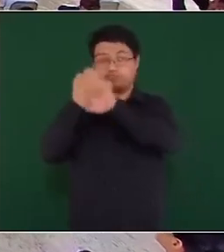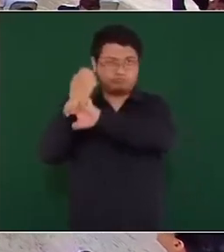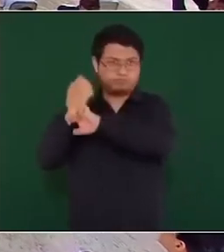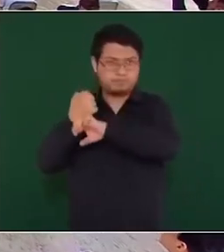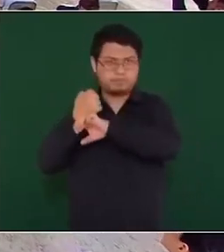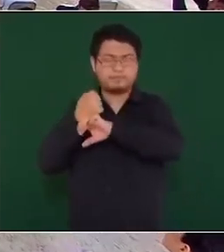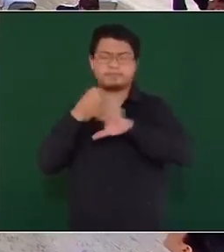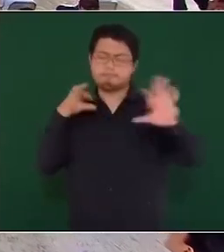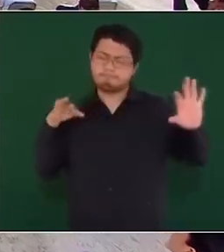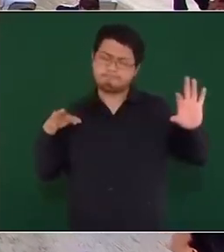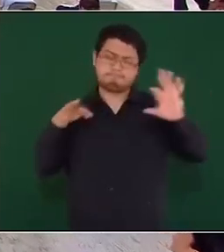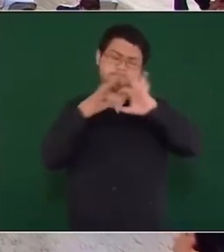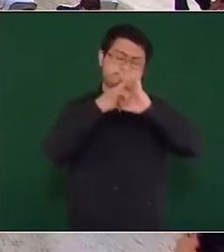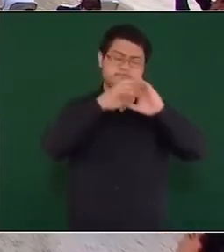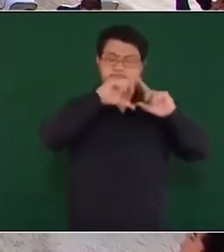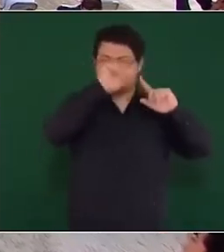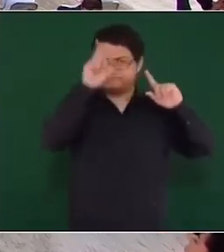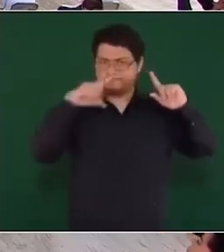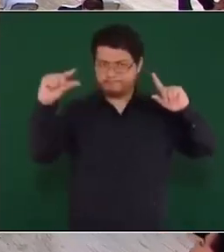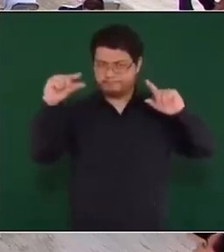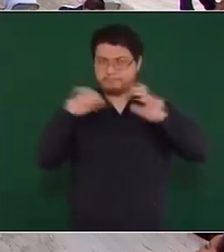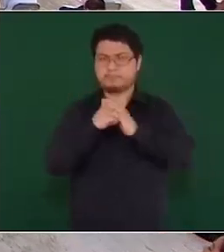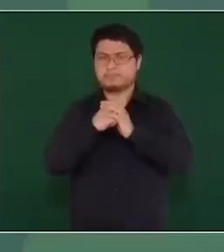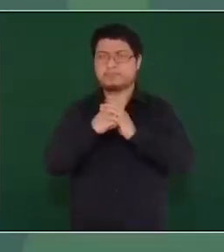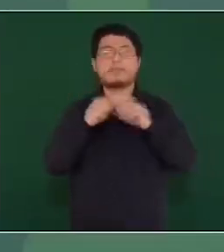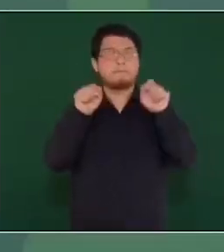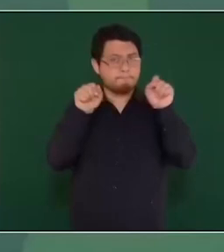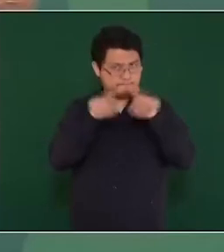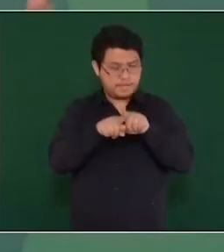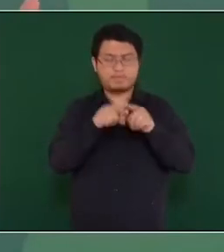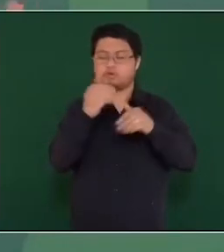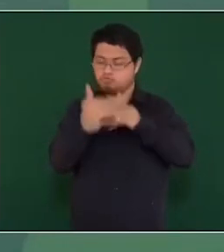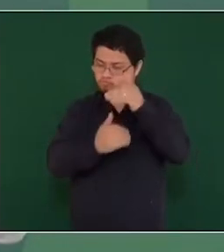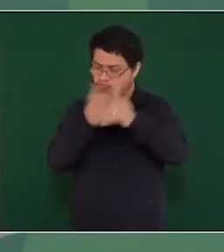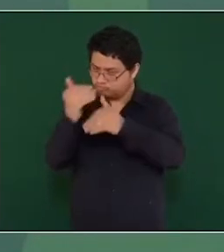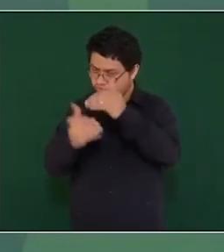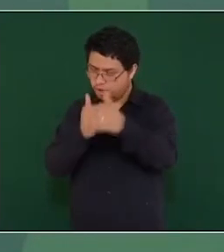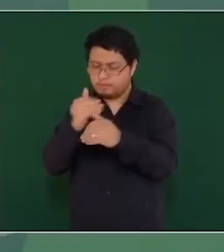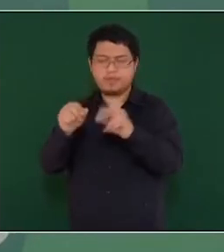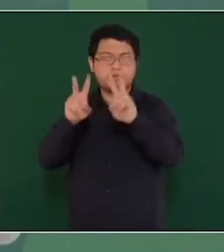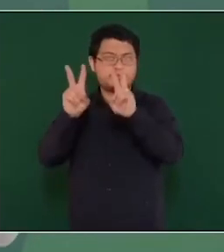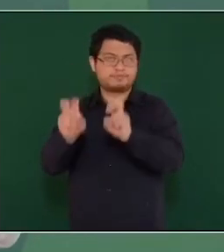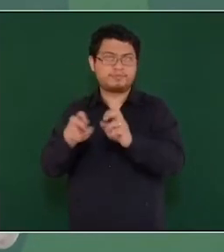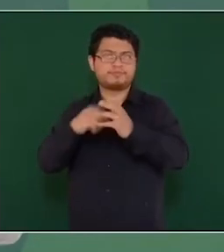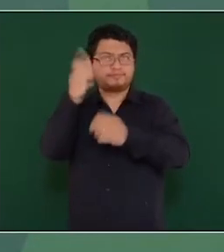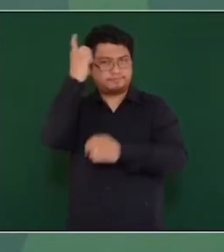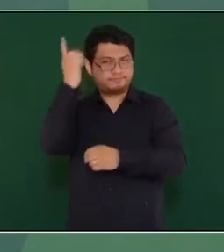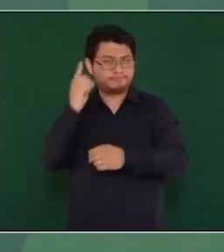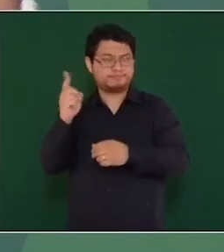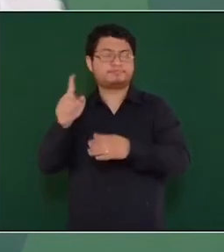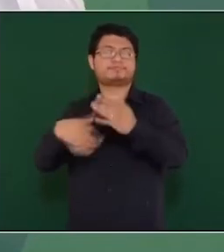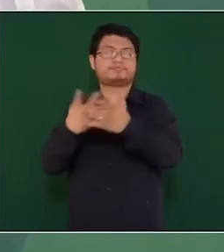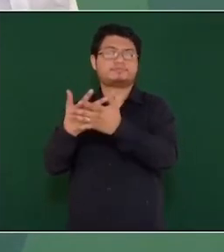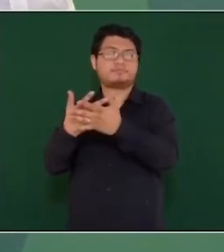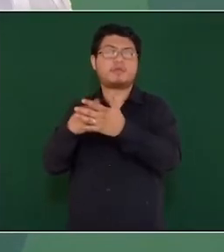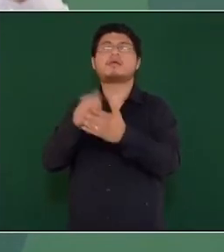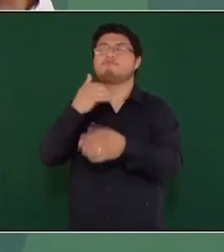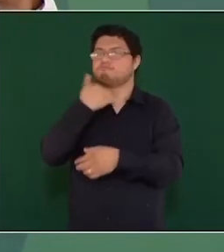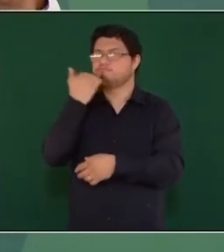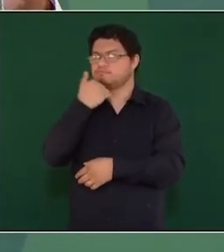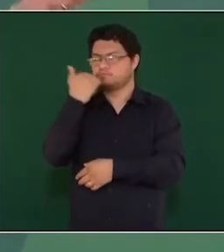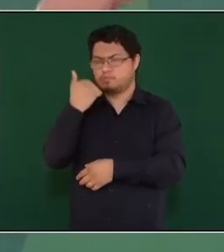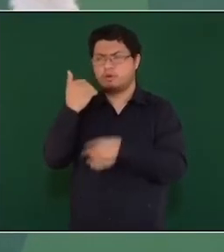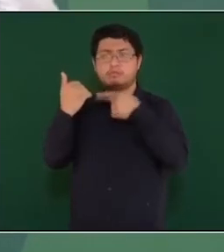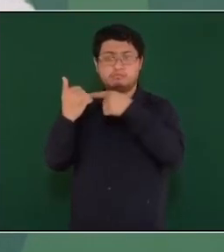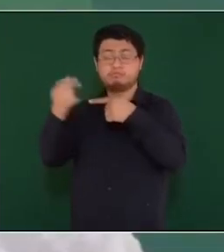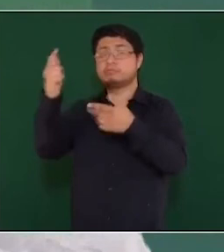con los procedimientos penales, en el caso como el de la corrupción ya es considerado delito grave tanto a nivel